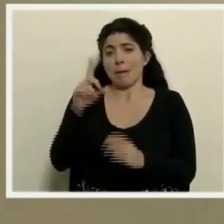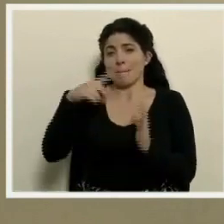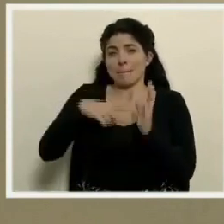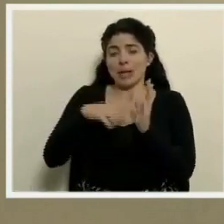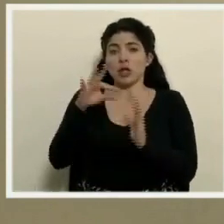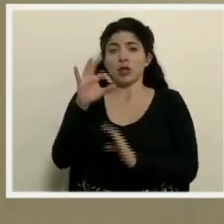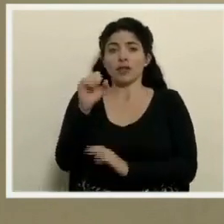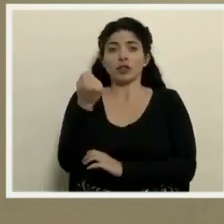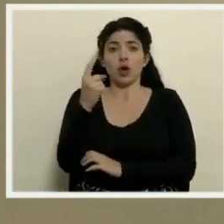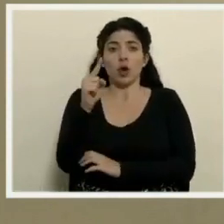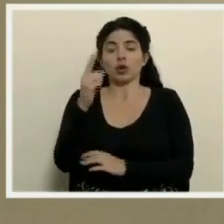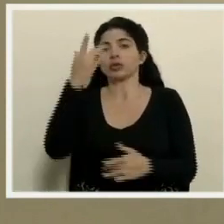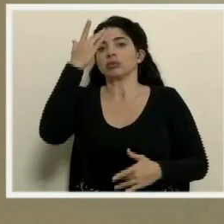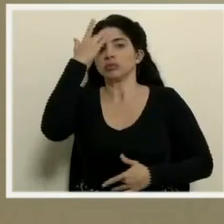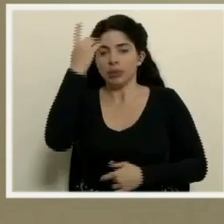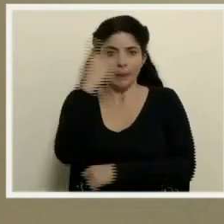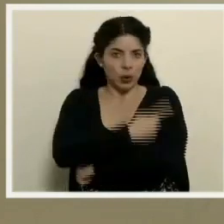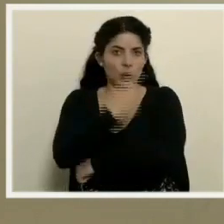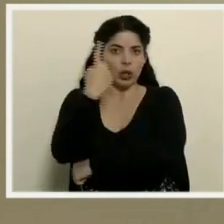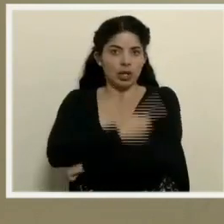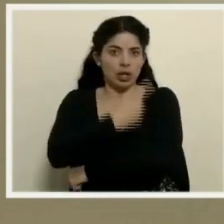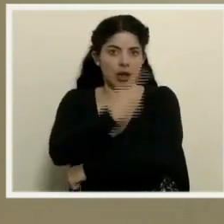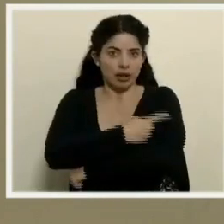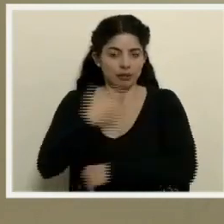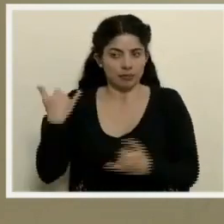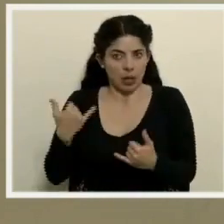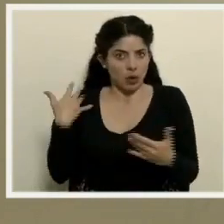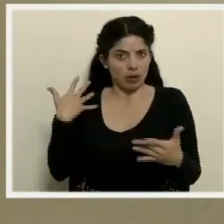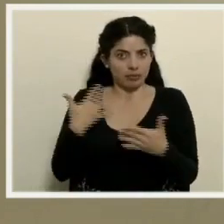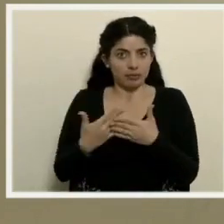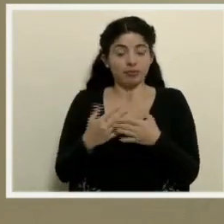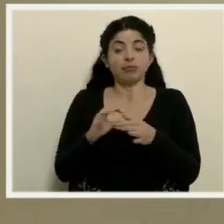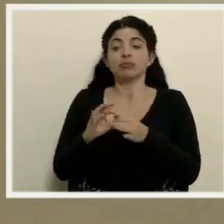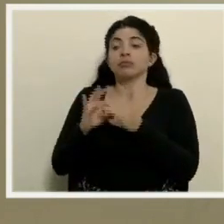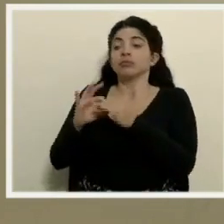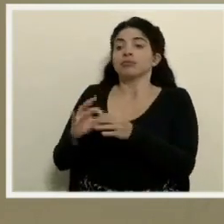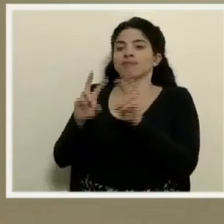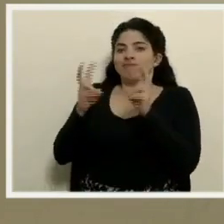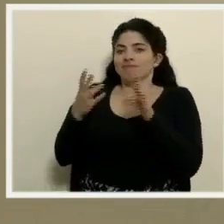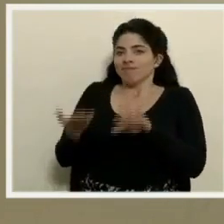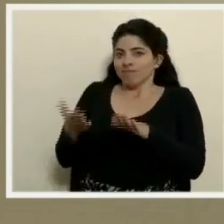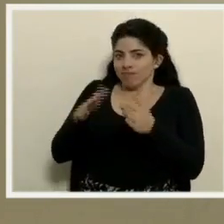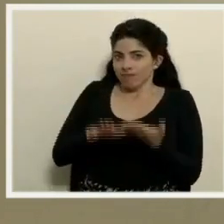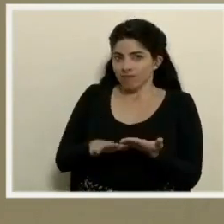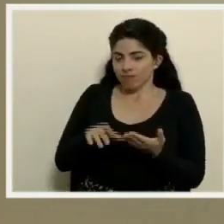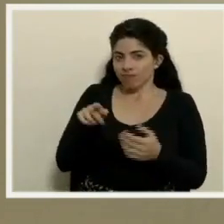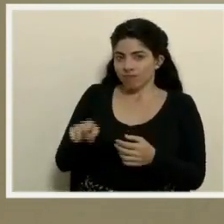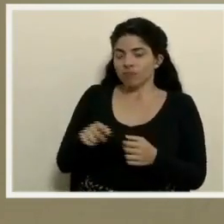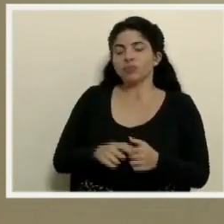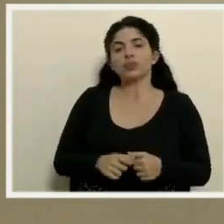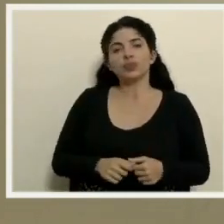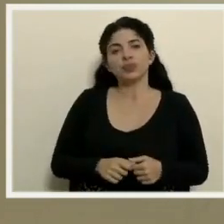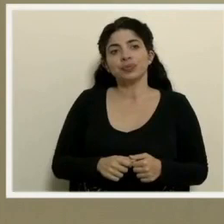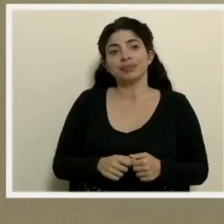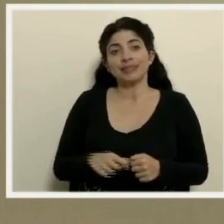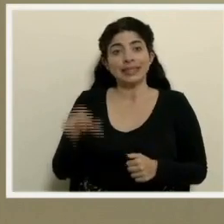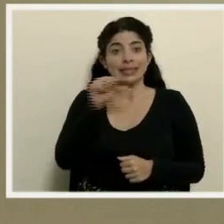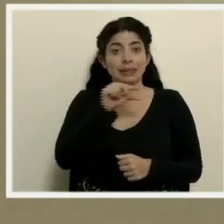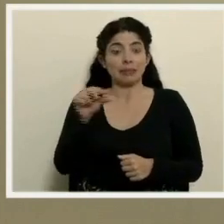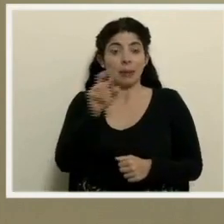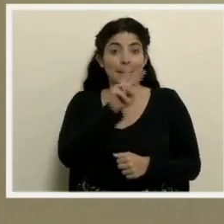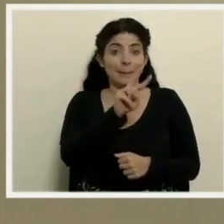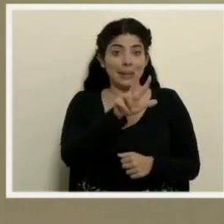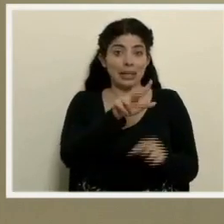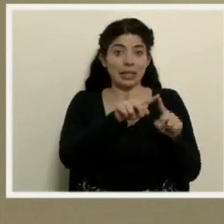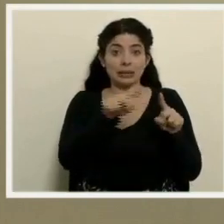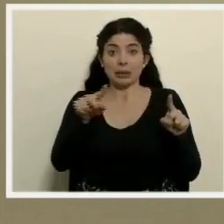casos diarios. En lo que respecta a fallecimientos, la semana del 23